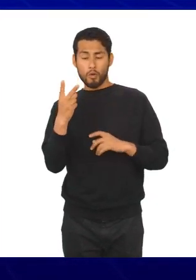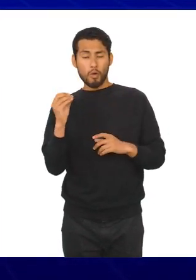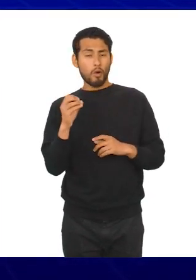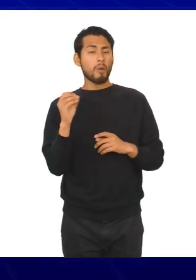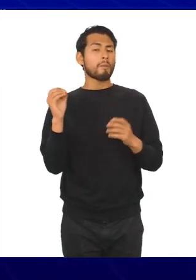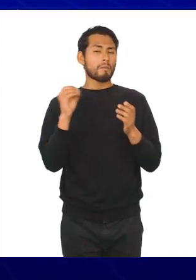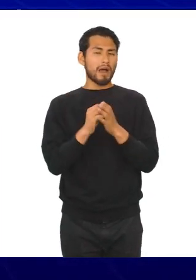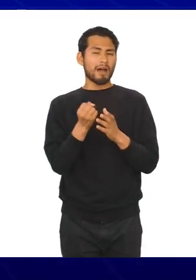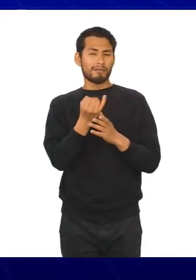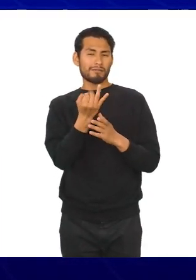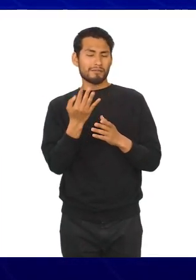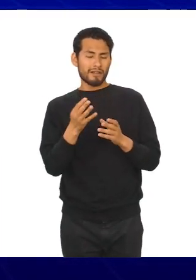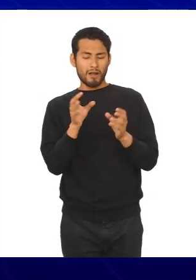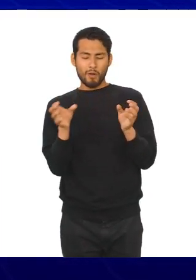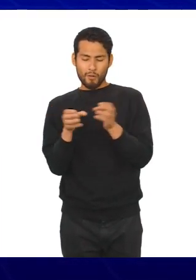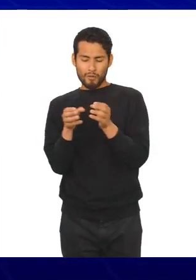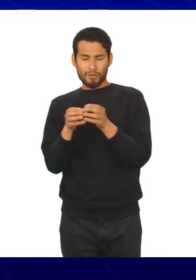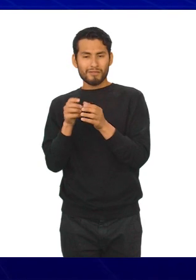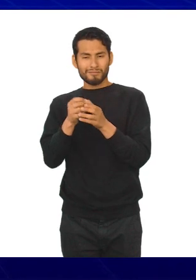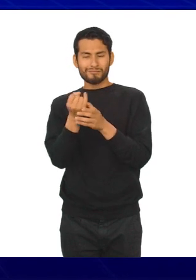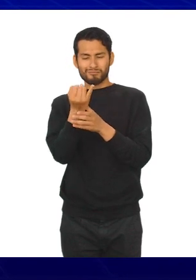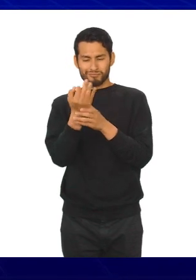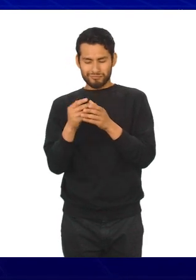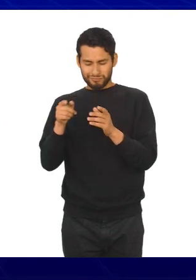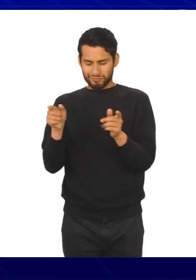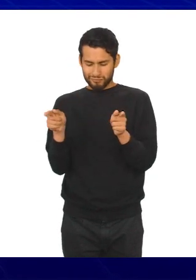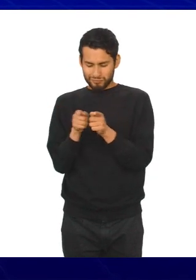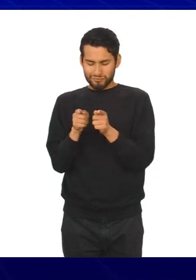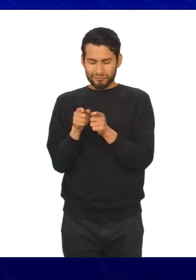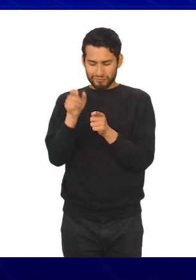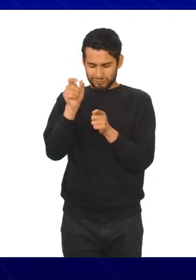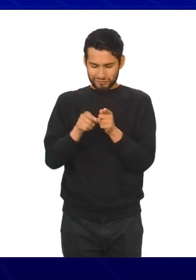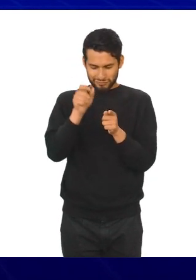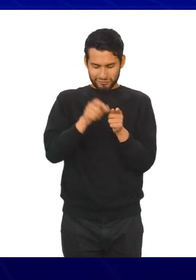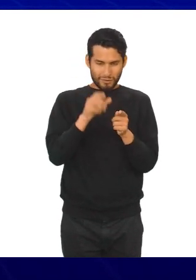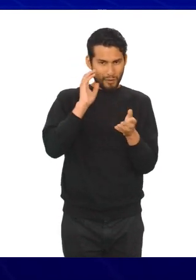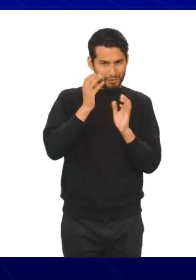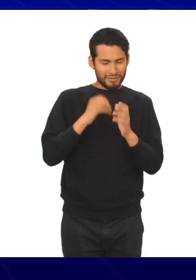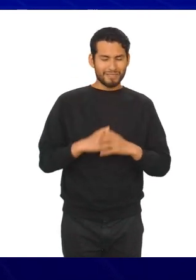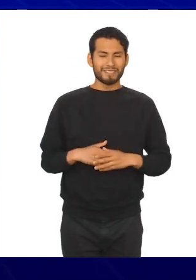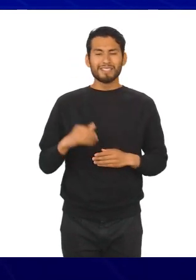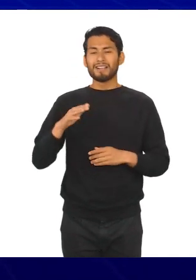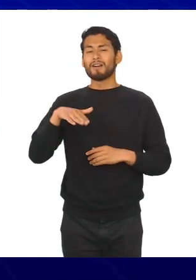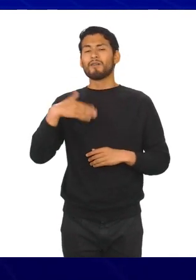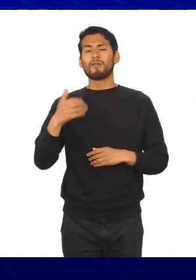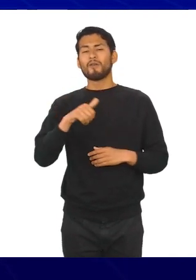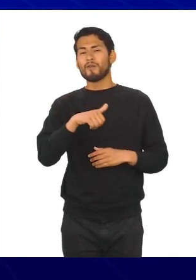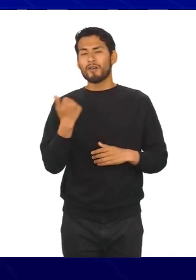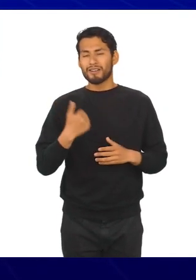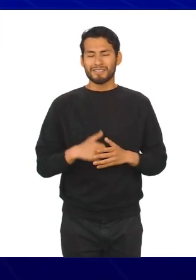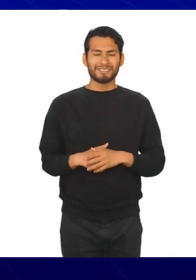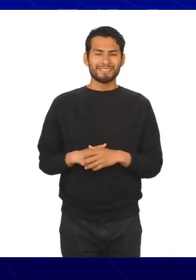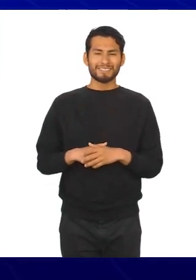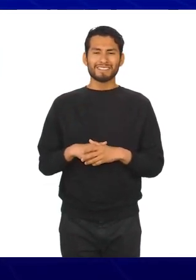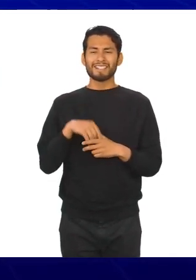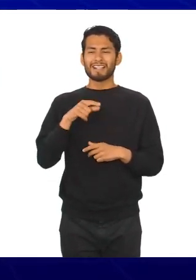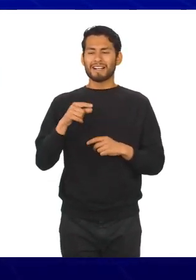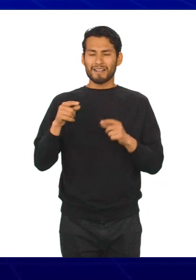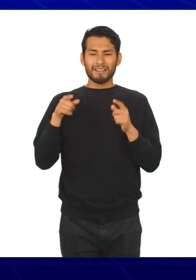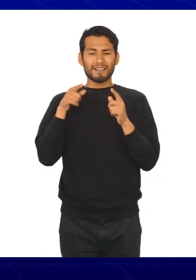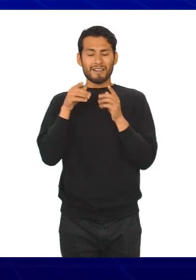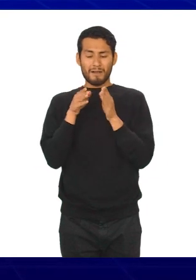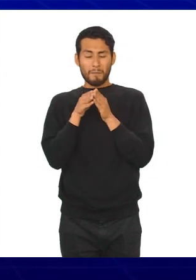dos o más series y valores entre categorías. Y para finalizar esta clasificación, llegamos a los